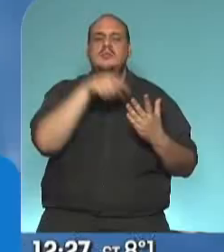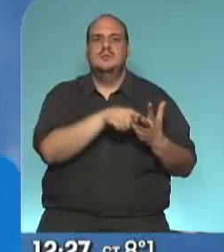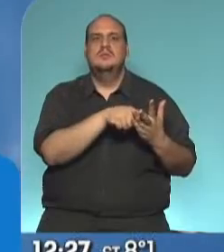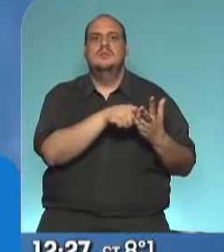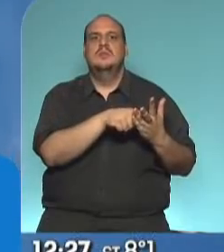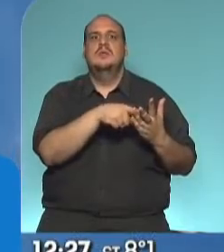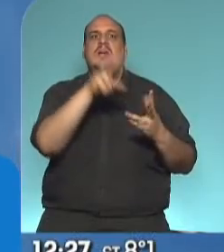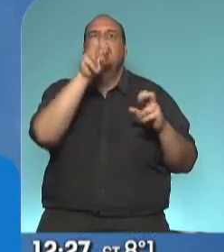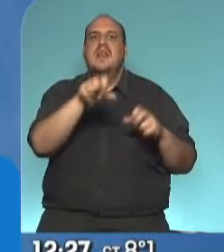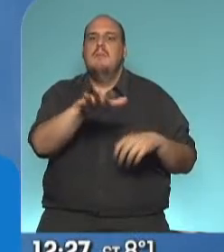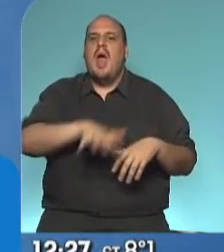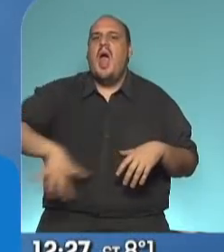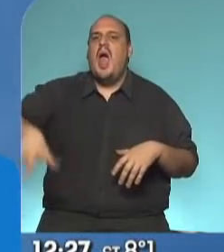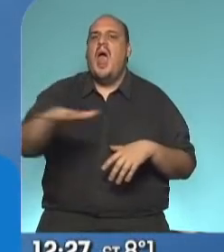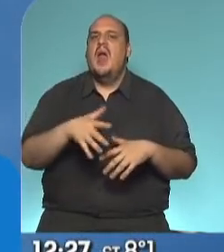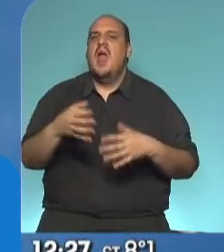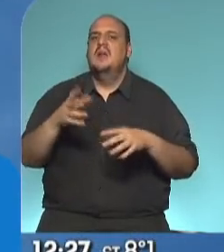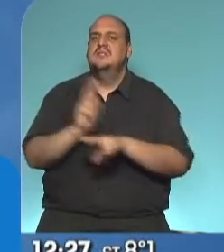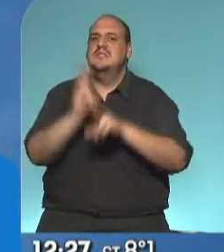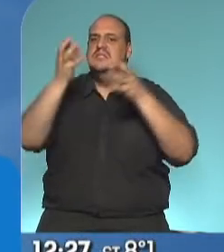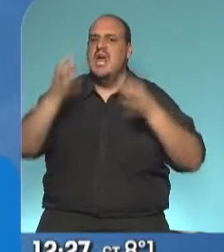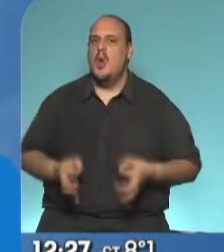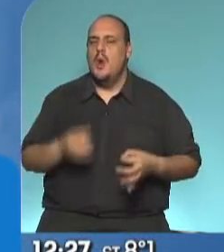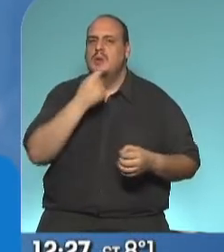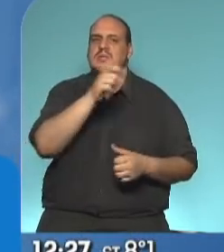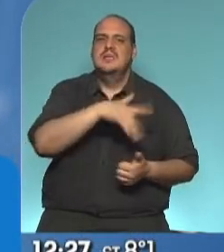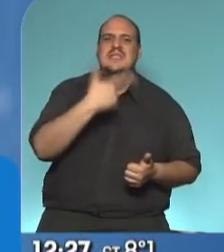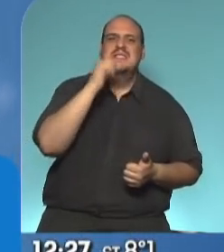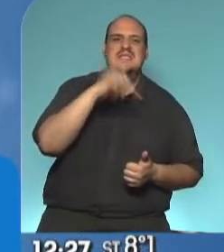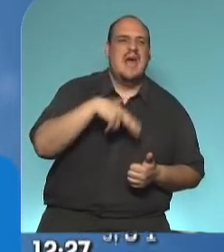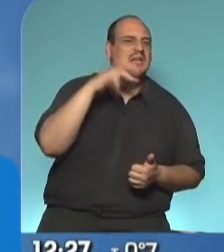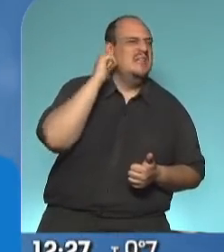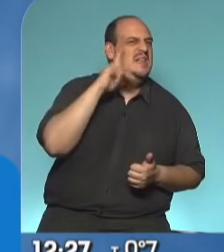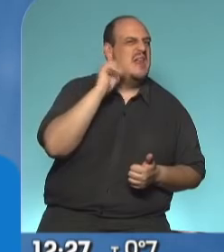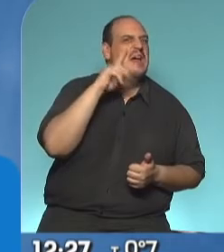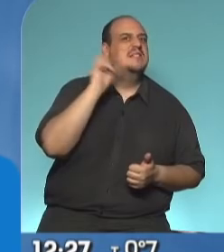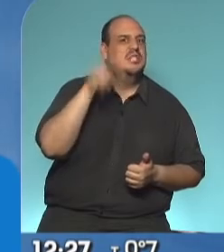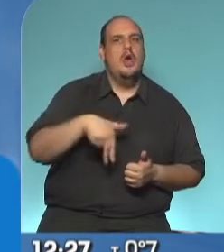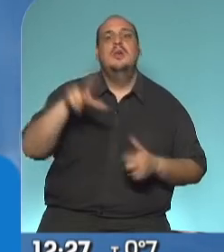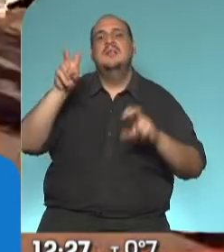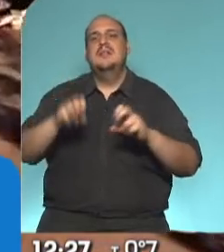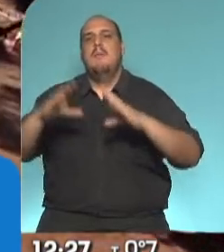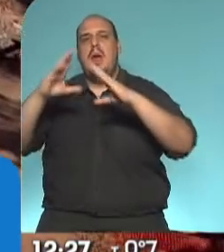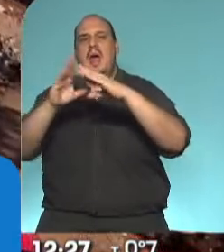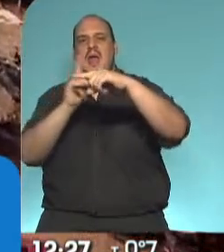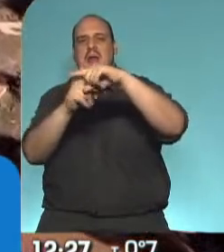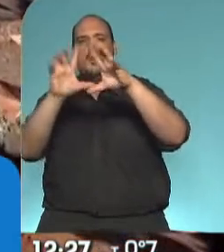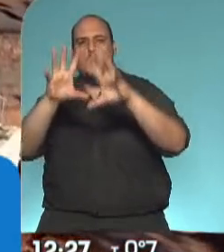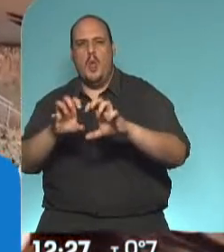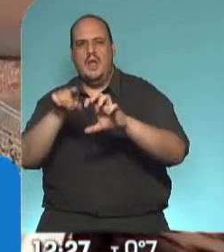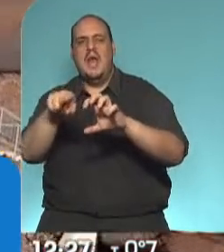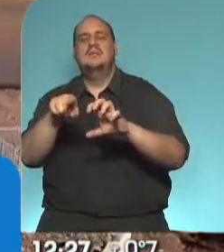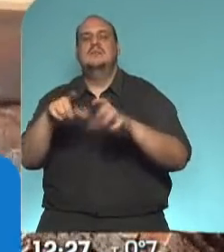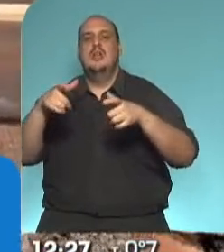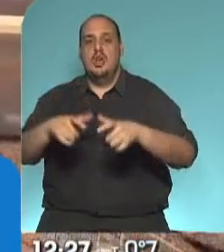áreas seguras en zonas de San Ignacio, en el acceso a las ruinas jesuíticas, que son rotondas que tienen que ver también